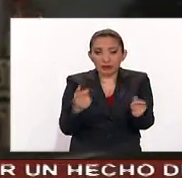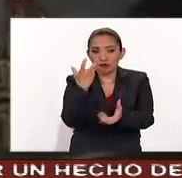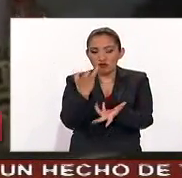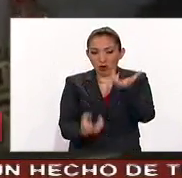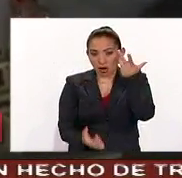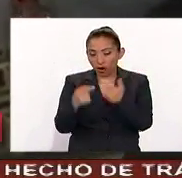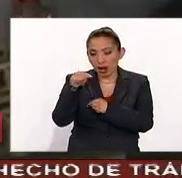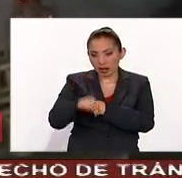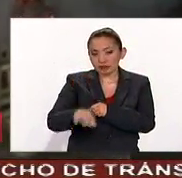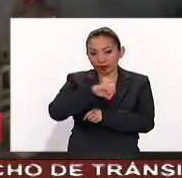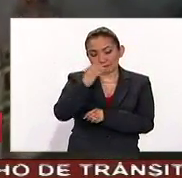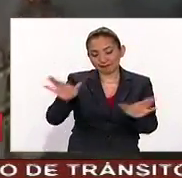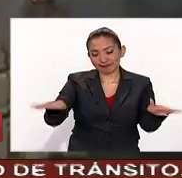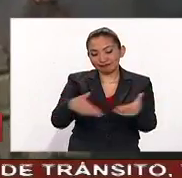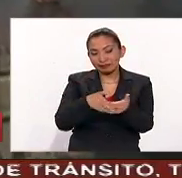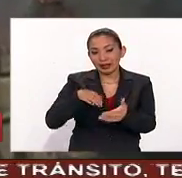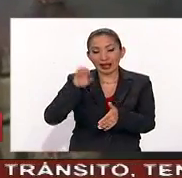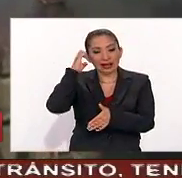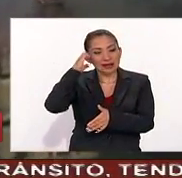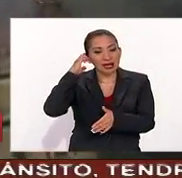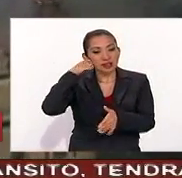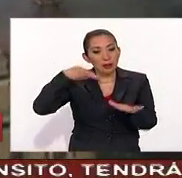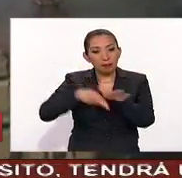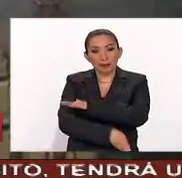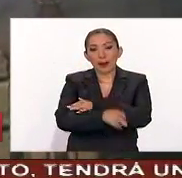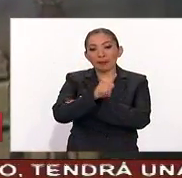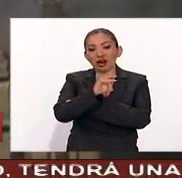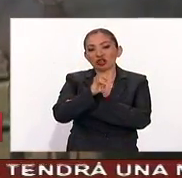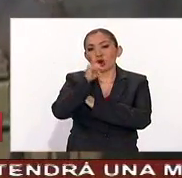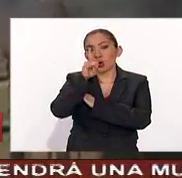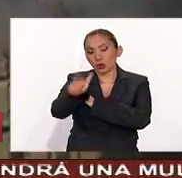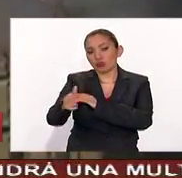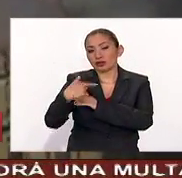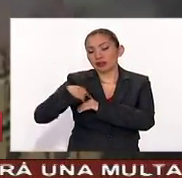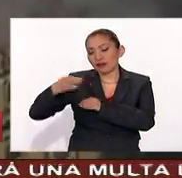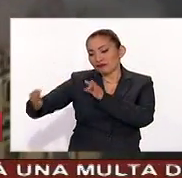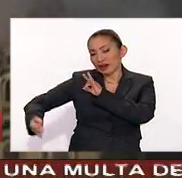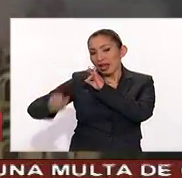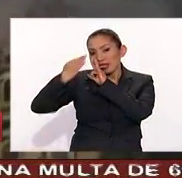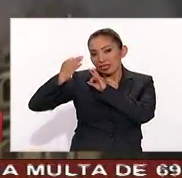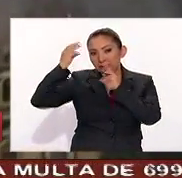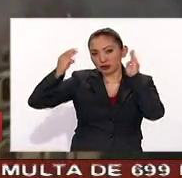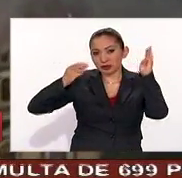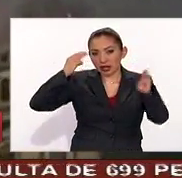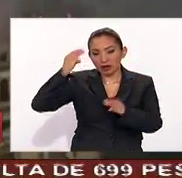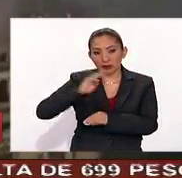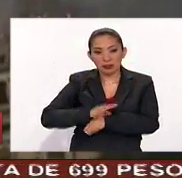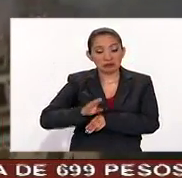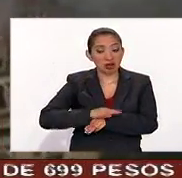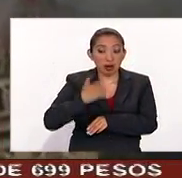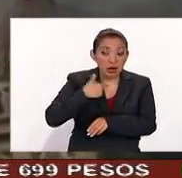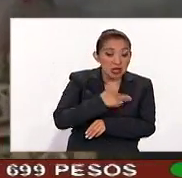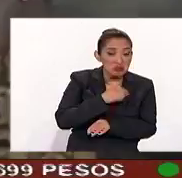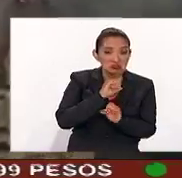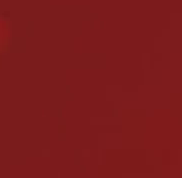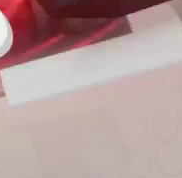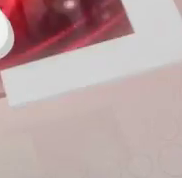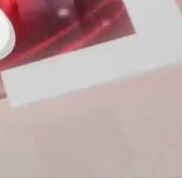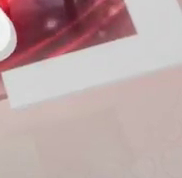Este incendio obligó a cerrar la estación del Metro Paulista de Luz ubicada al frente del museo en Sao Paulo. No hubo víctimas.